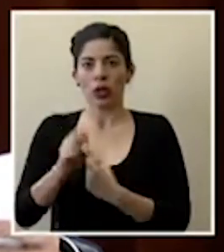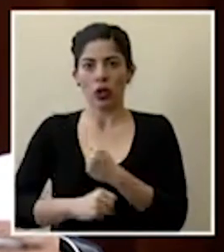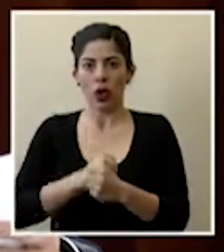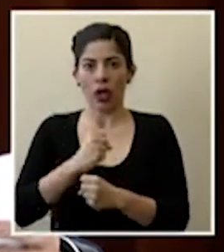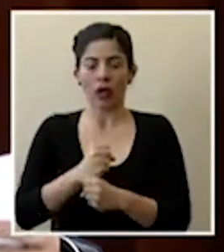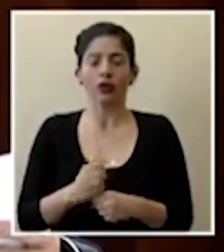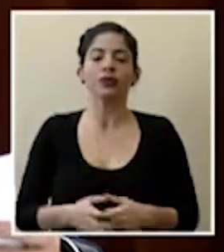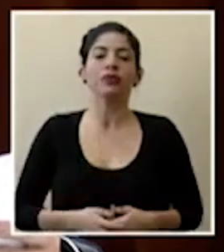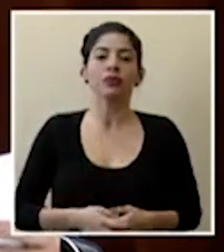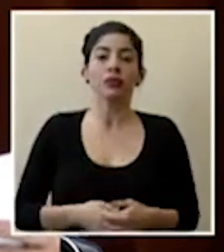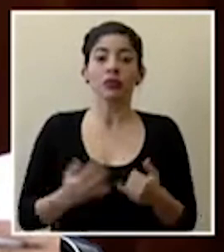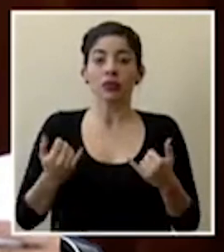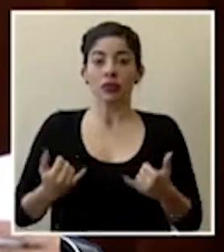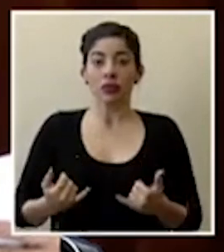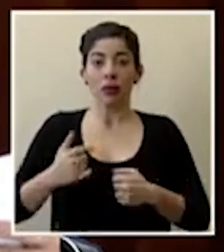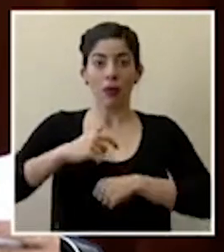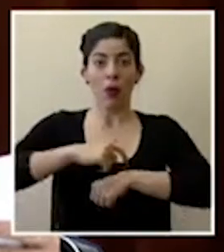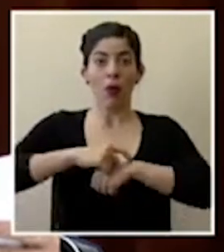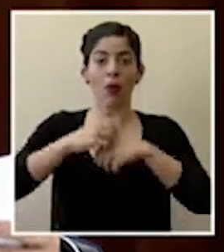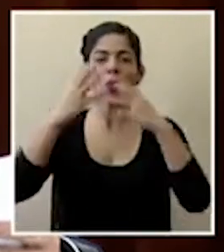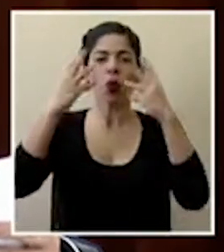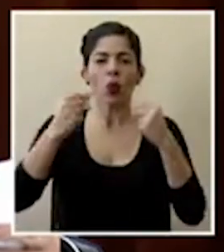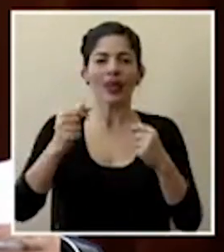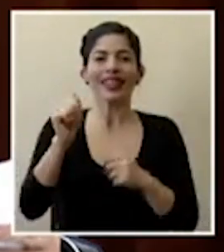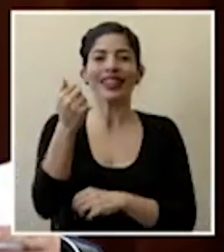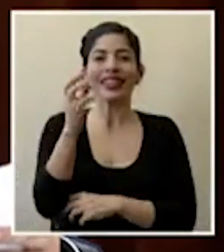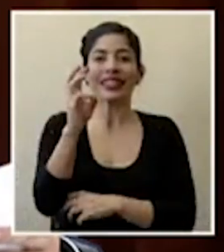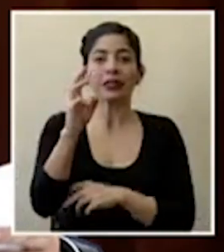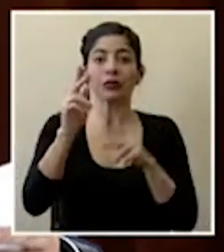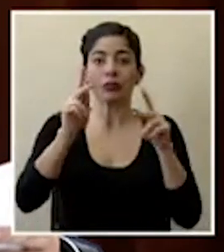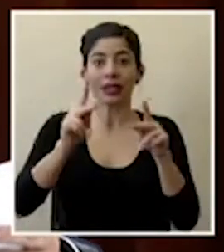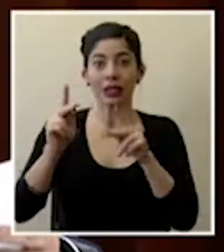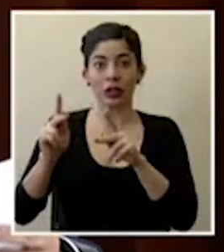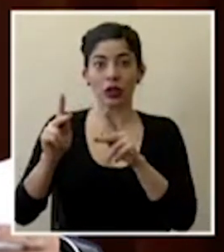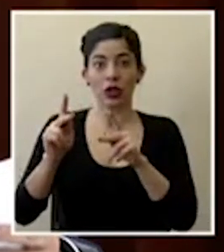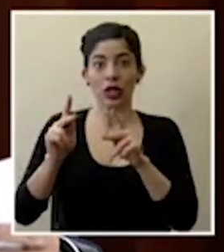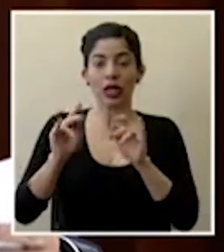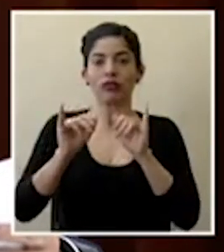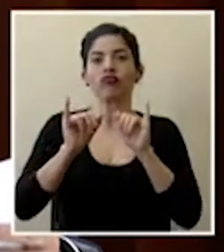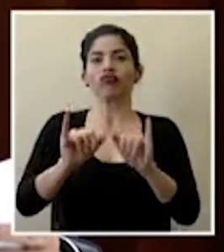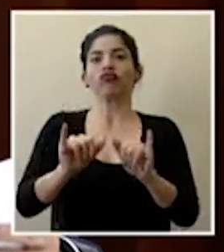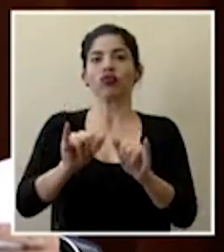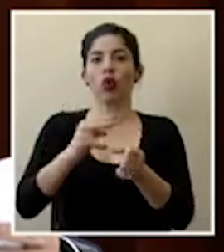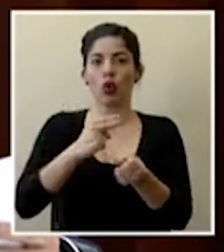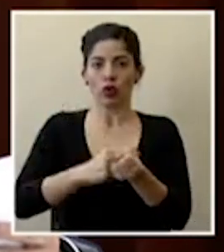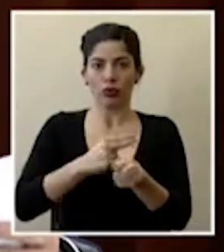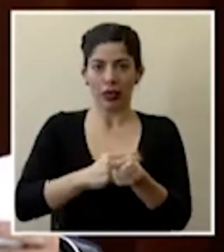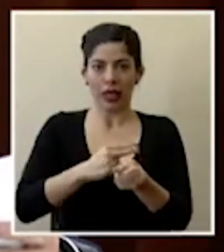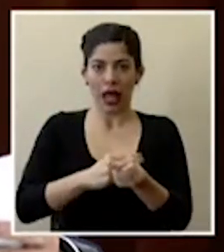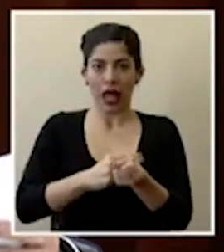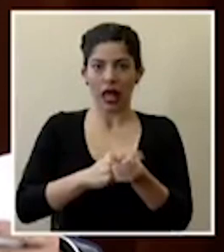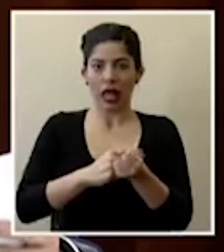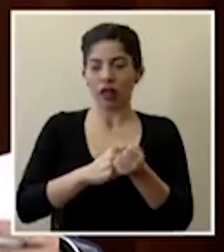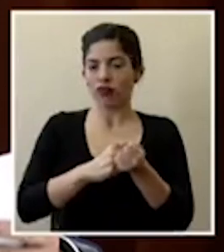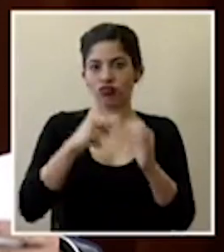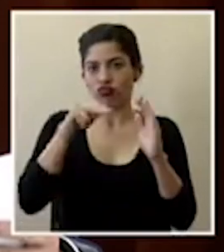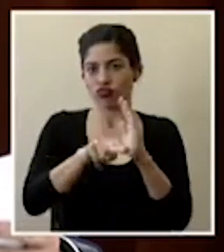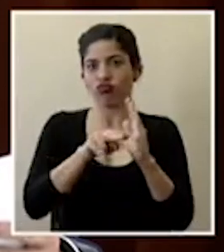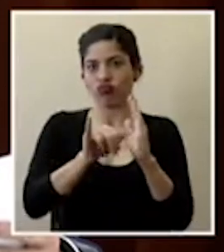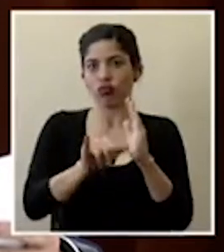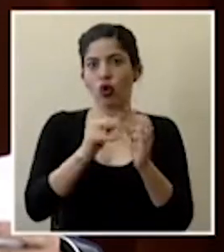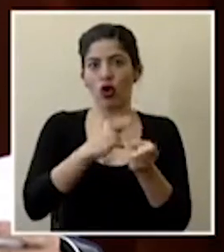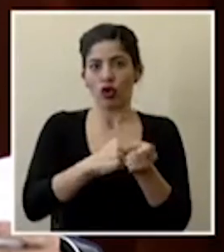tenemos en este momento 16 personas que se encuentran en hospitalización internadas en un hospital